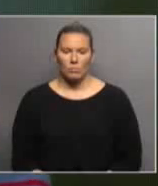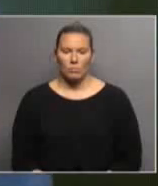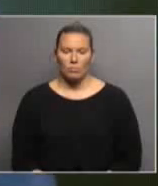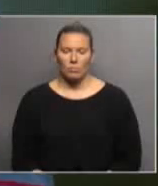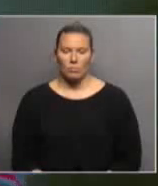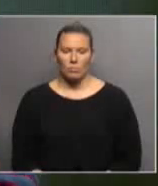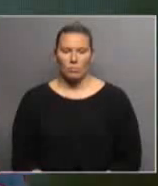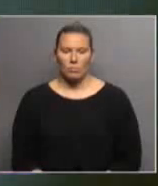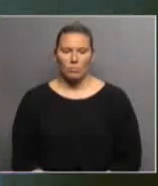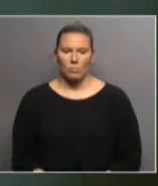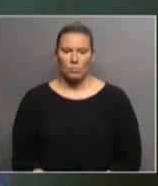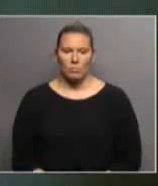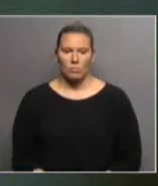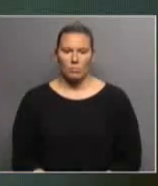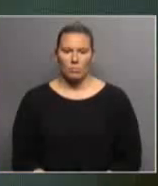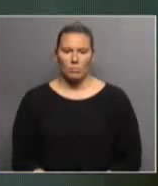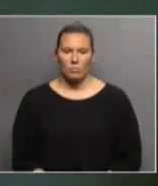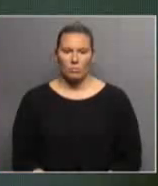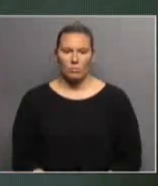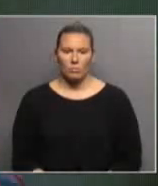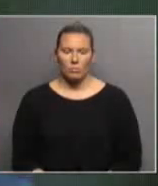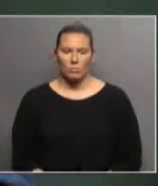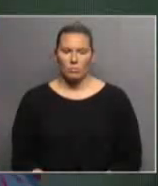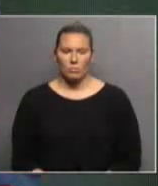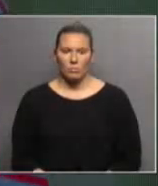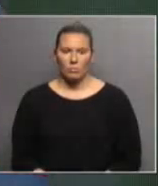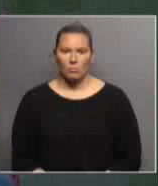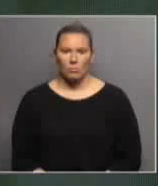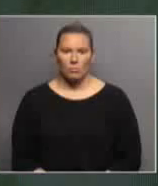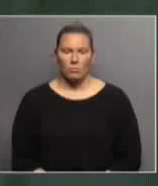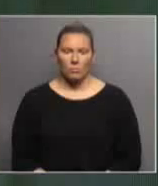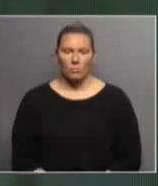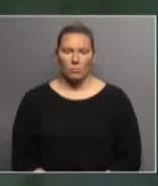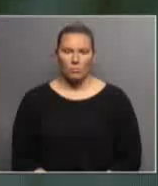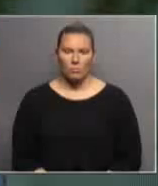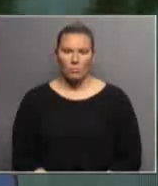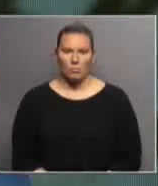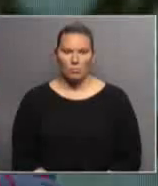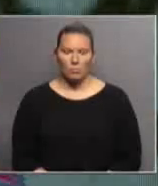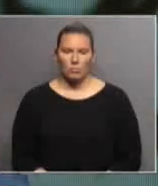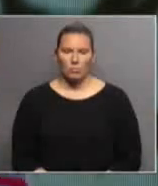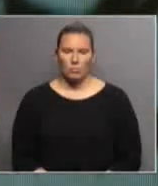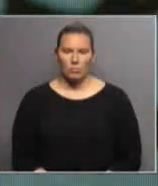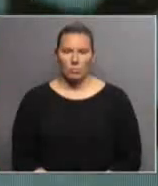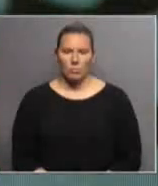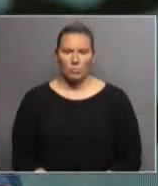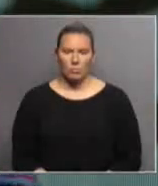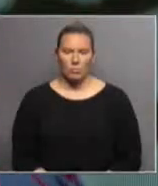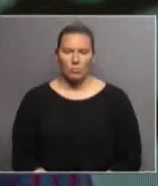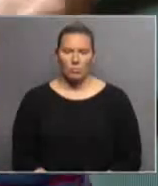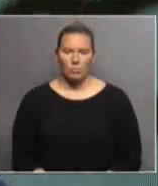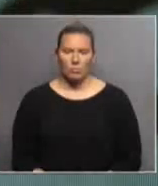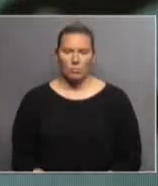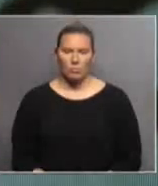que también cuentan con intérpretes y se ha luchado mucho por esto entre Cinde, Apasu y la Asociación de